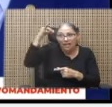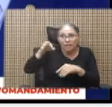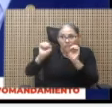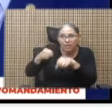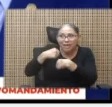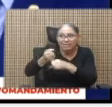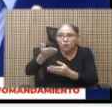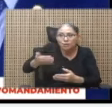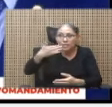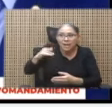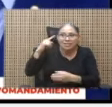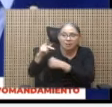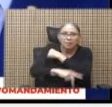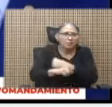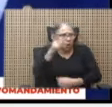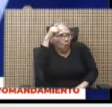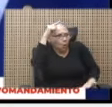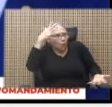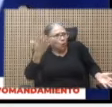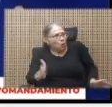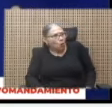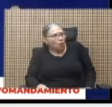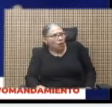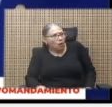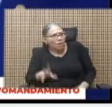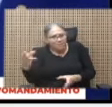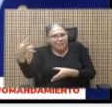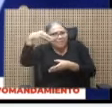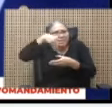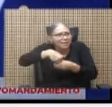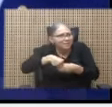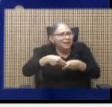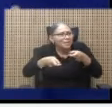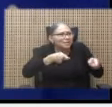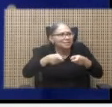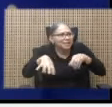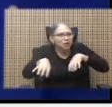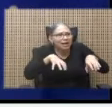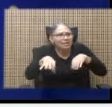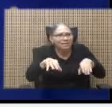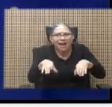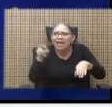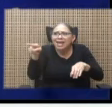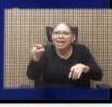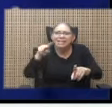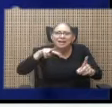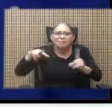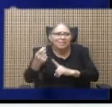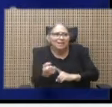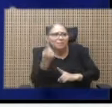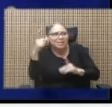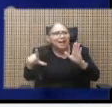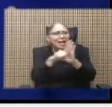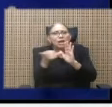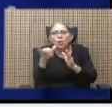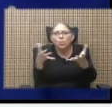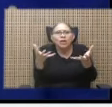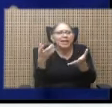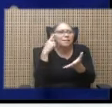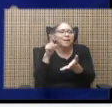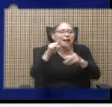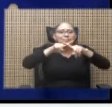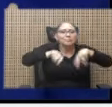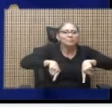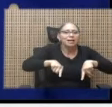país? Obvio. Y meterse en la administración activa, interpretar la ley como le da la gana para evitar Ciudad Gobierno, la